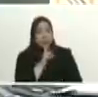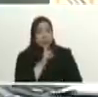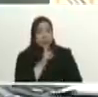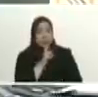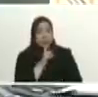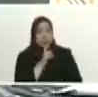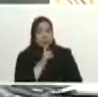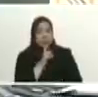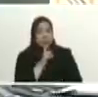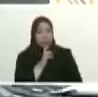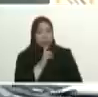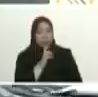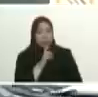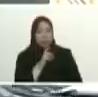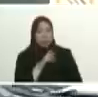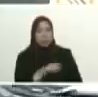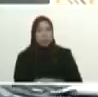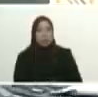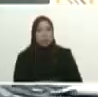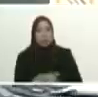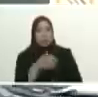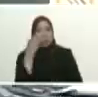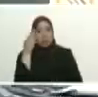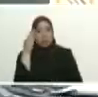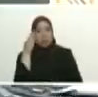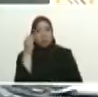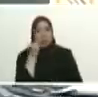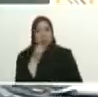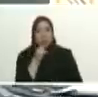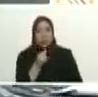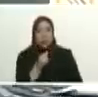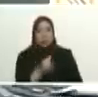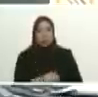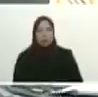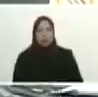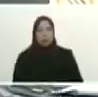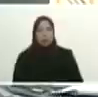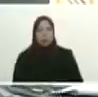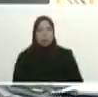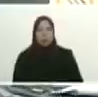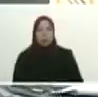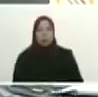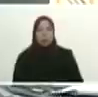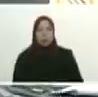vengo llegando de Brasil como saben ustedes de una jornada